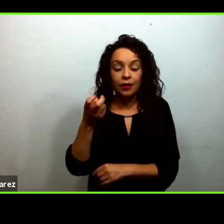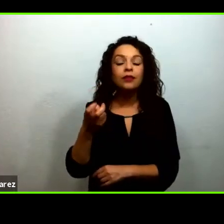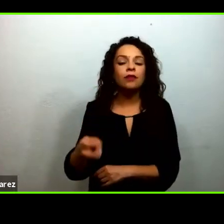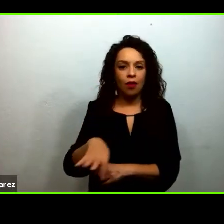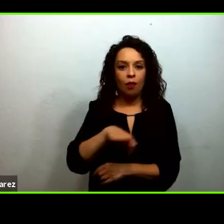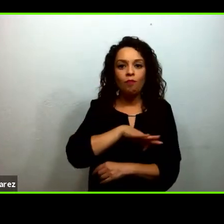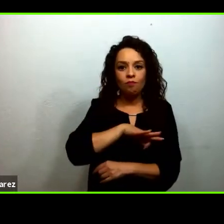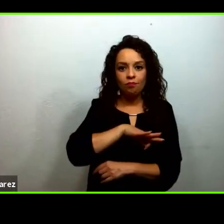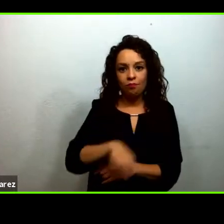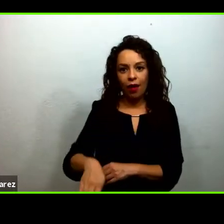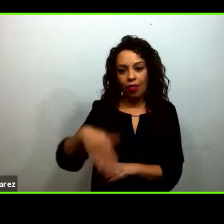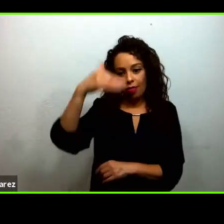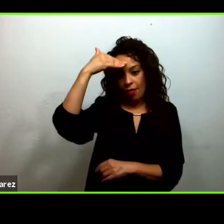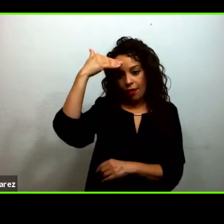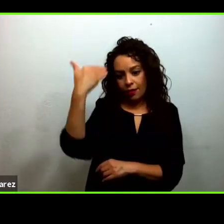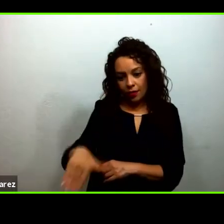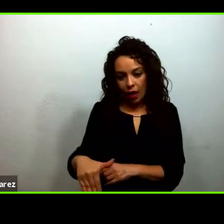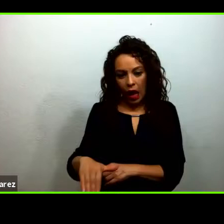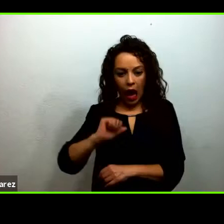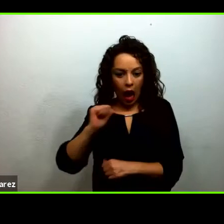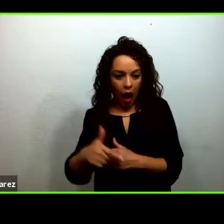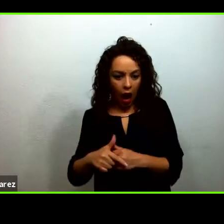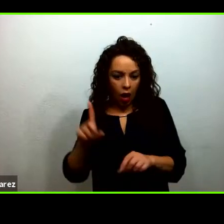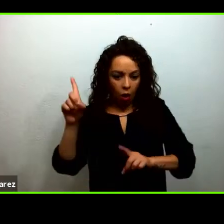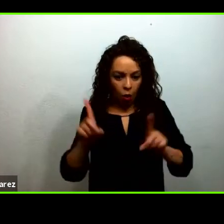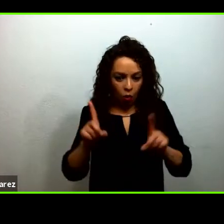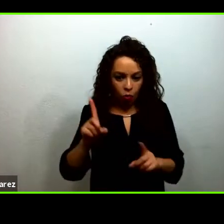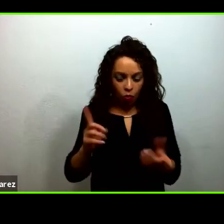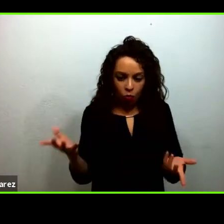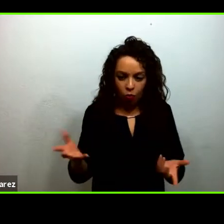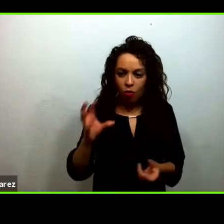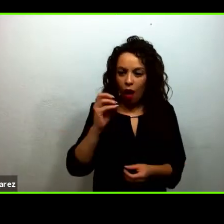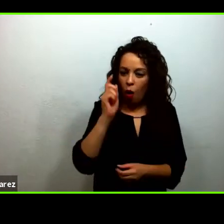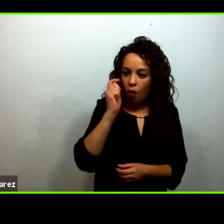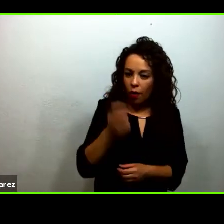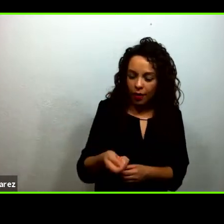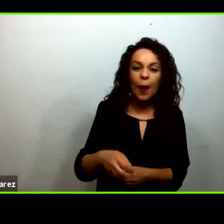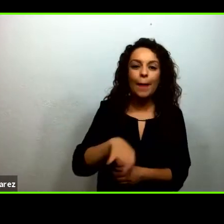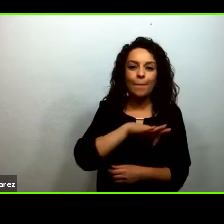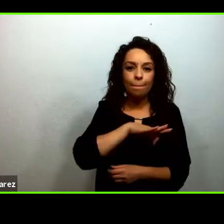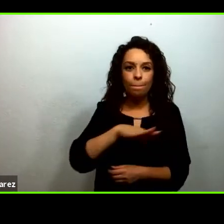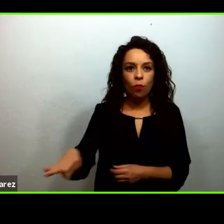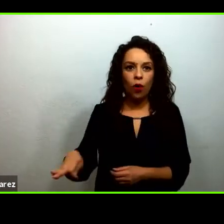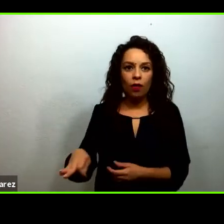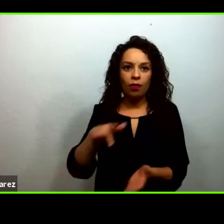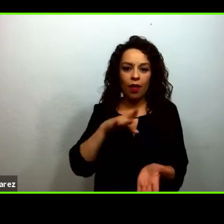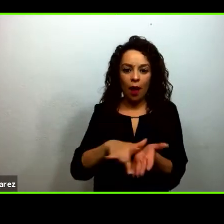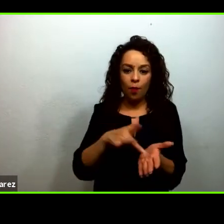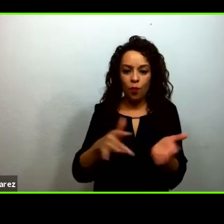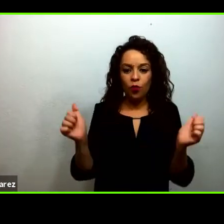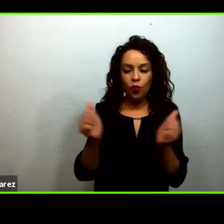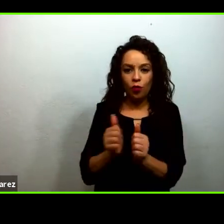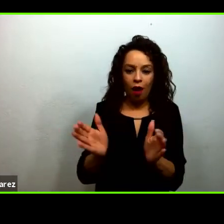solución a sus desafíos o encontrar dicha solución